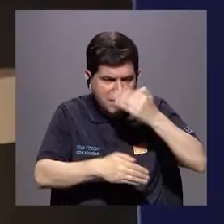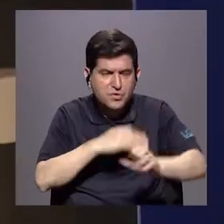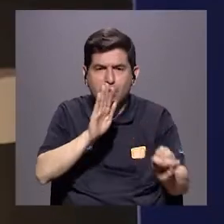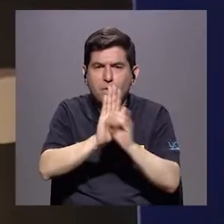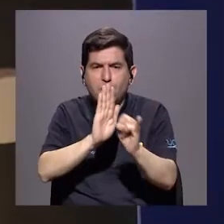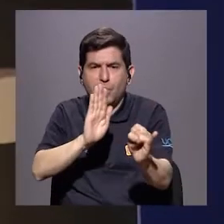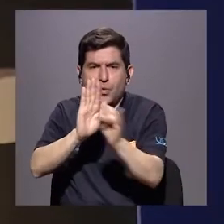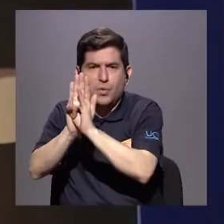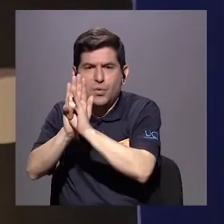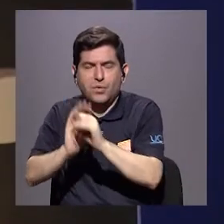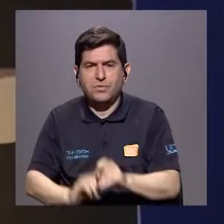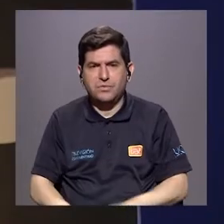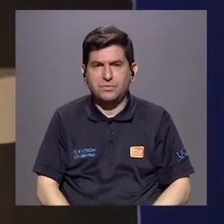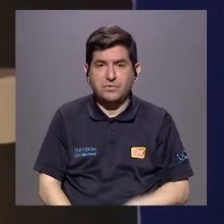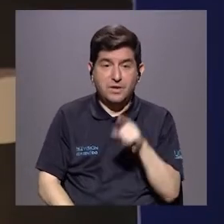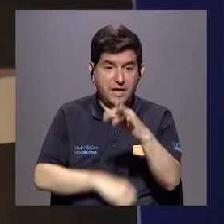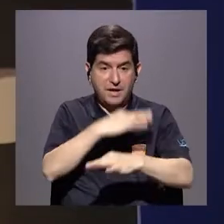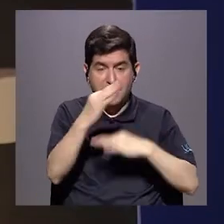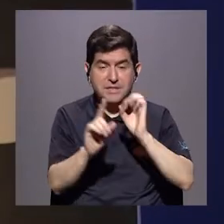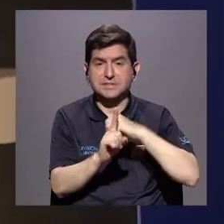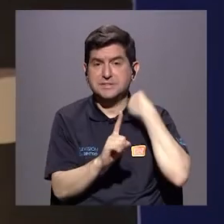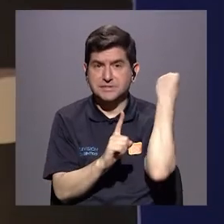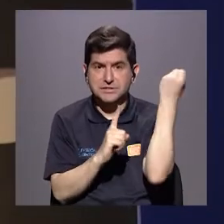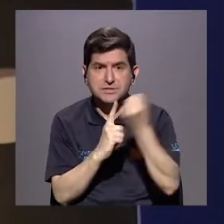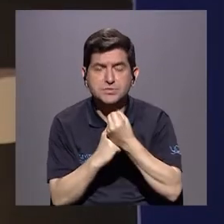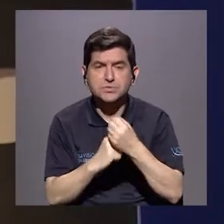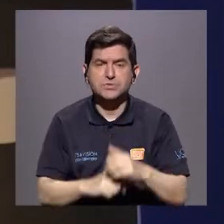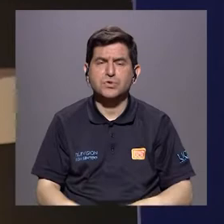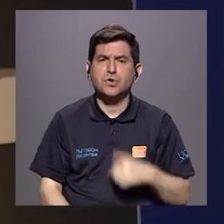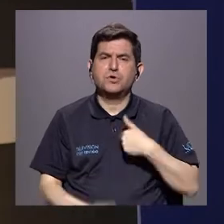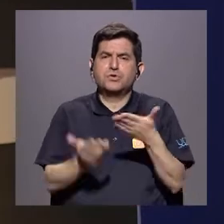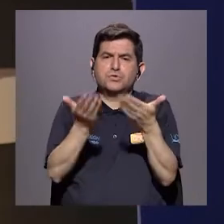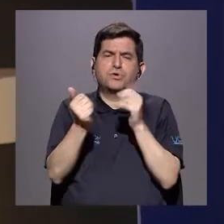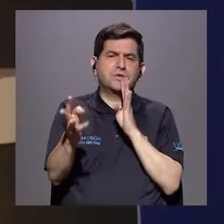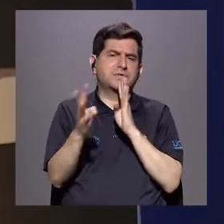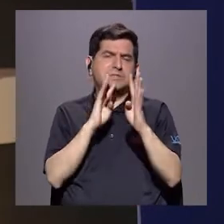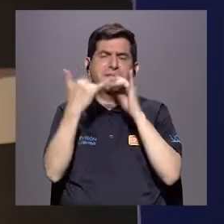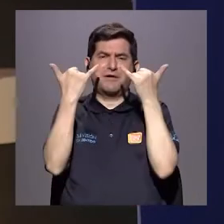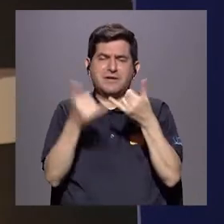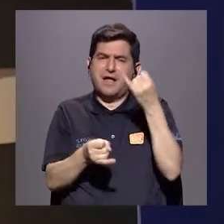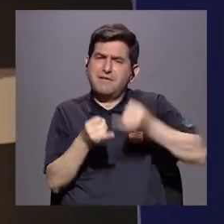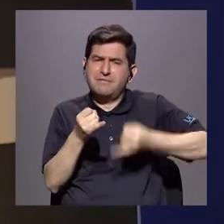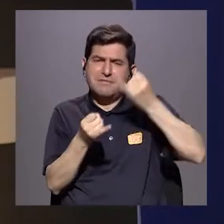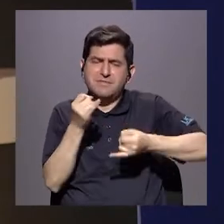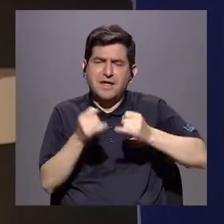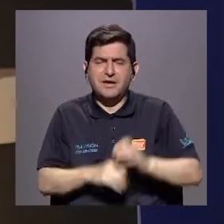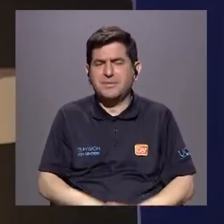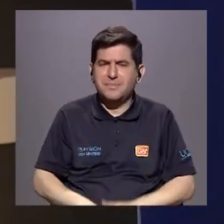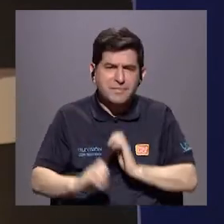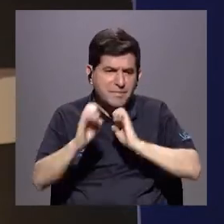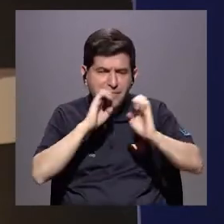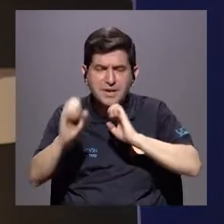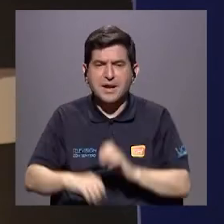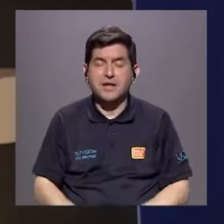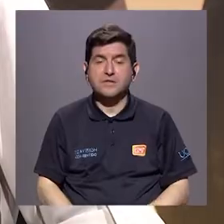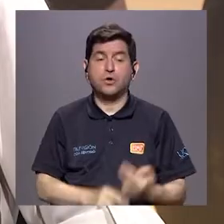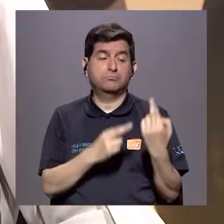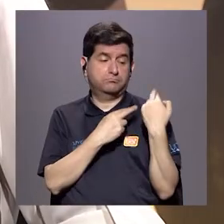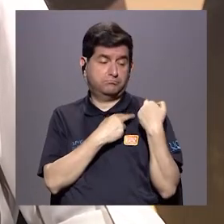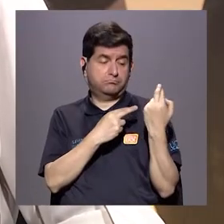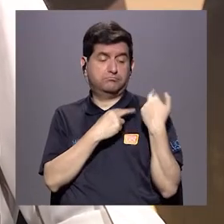identificación de este tipo de situaciones. Yo quisiera que nos hablara, ya casi cerrando la entrevista, acerca de la